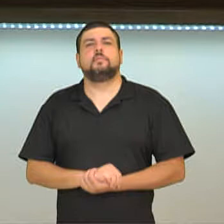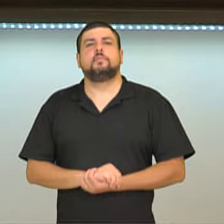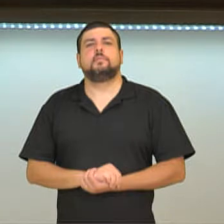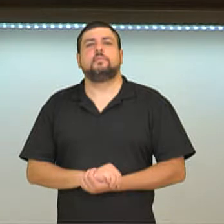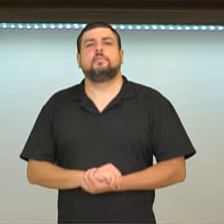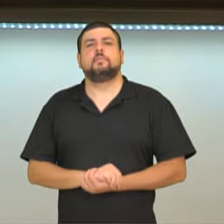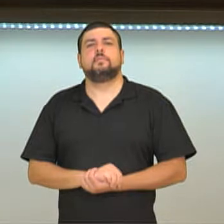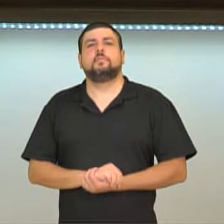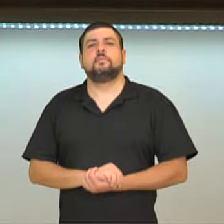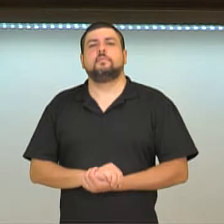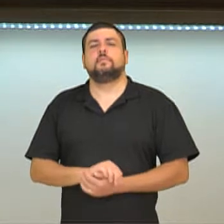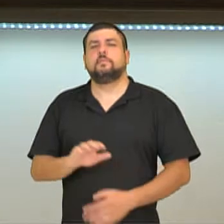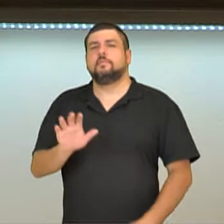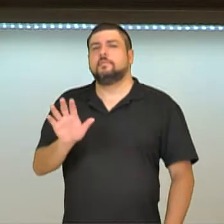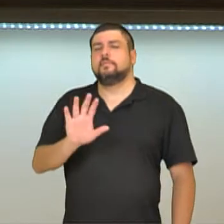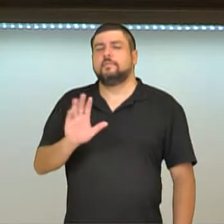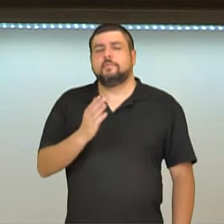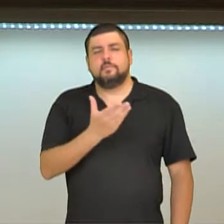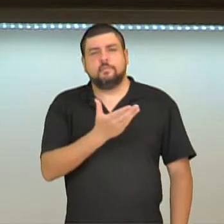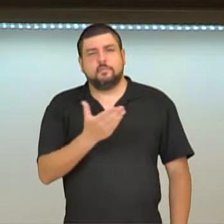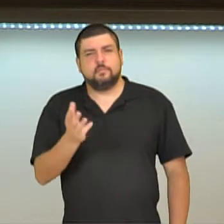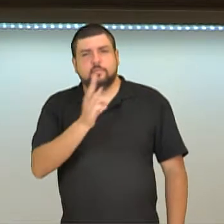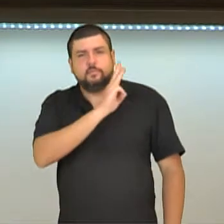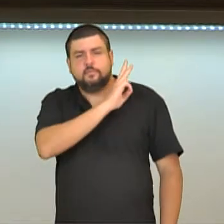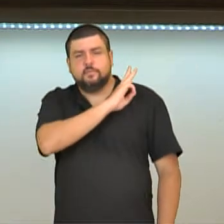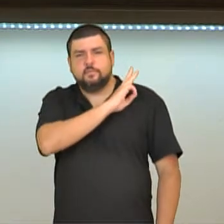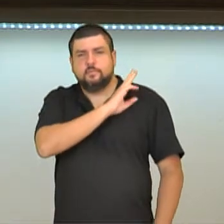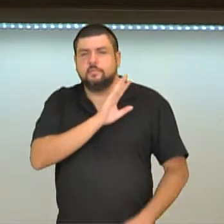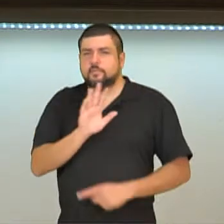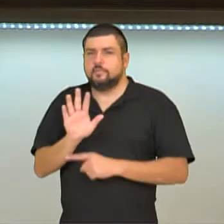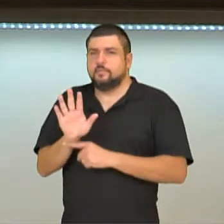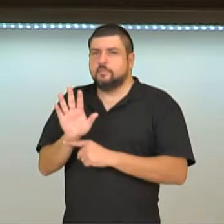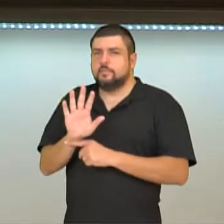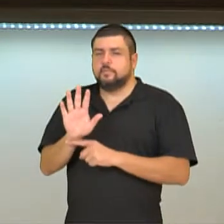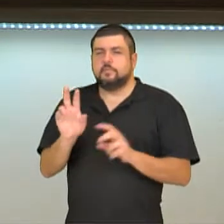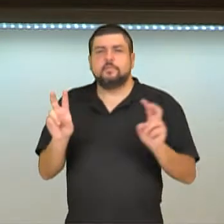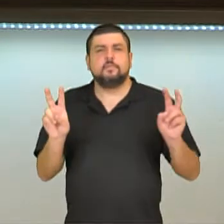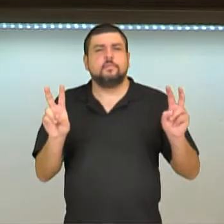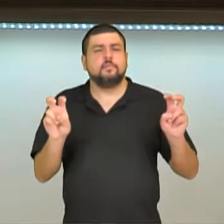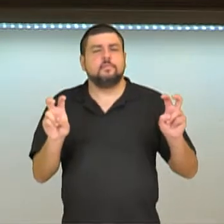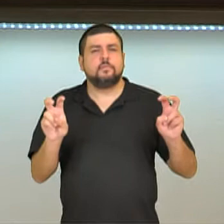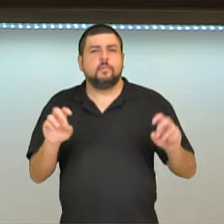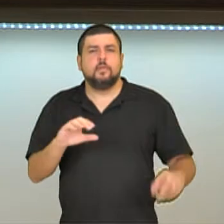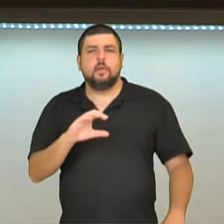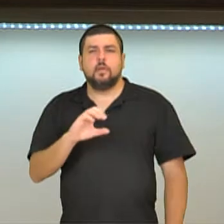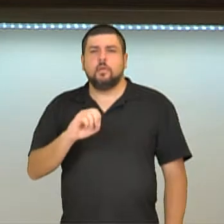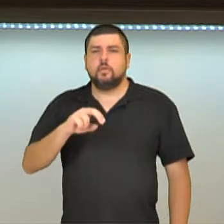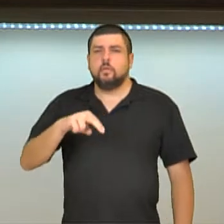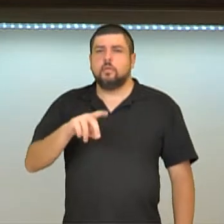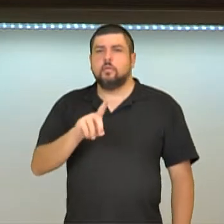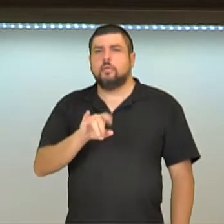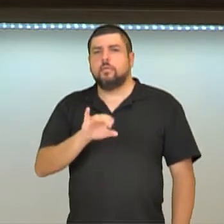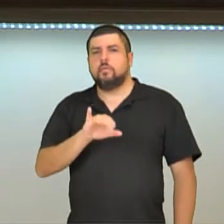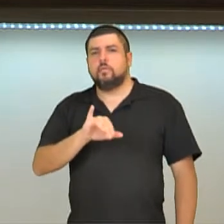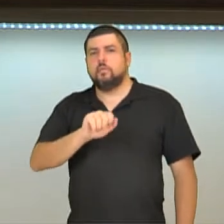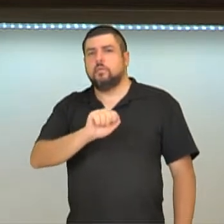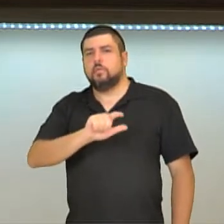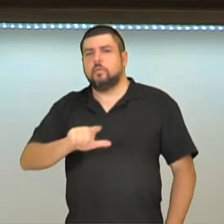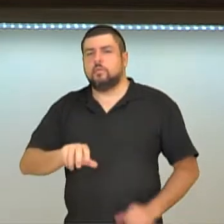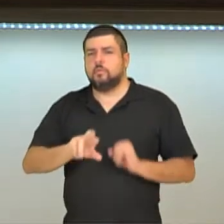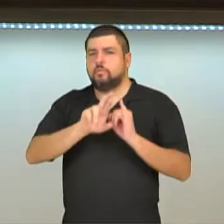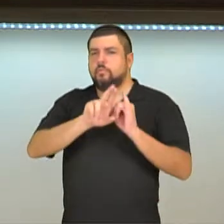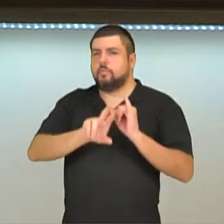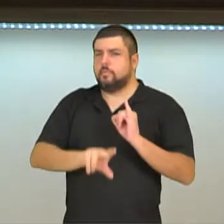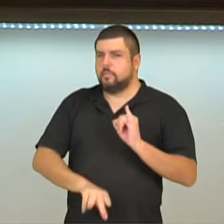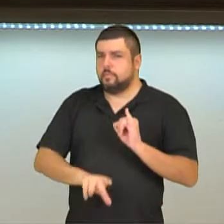Hola estudiantes de la tercera serie, en este vídeo vamos a hablar sobre condicionales irregulares. Vamos